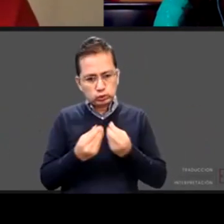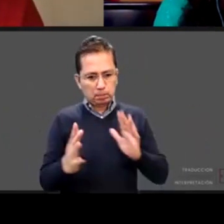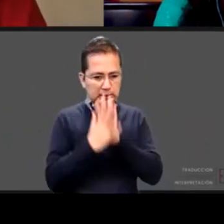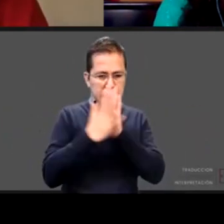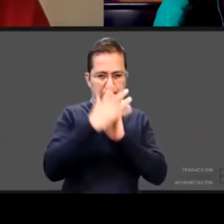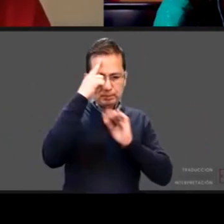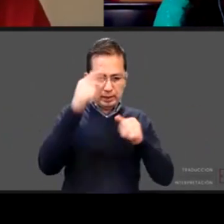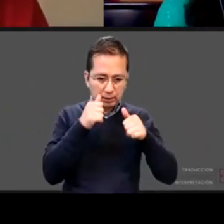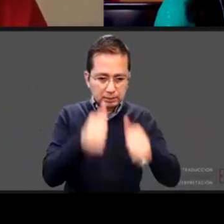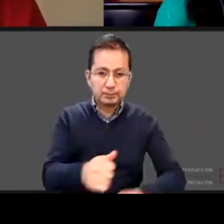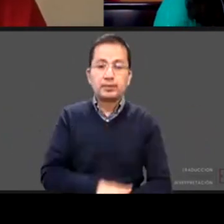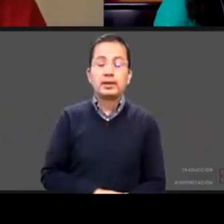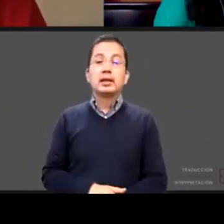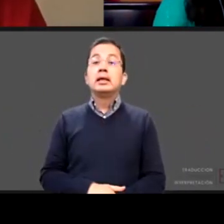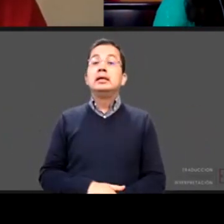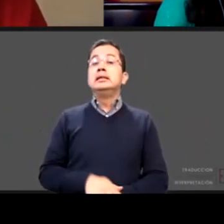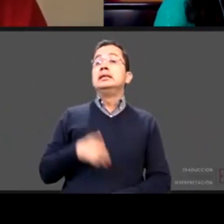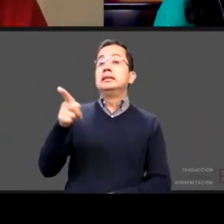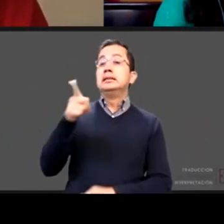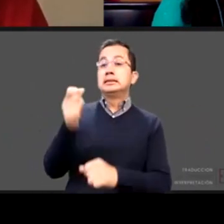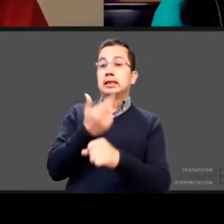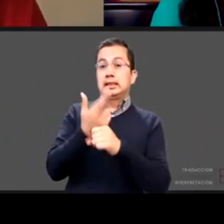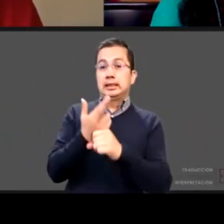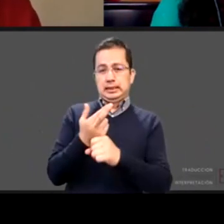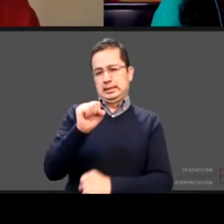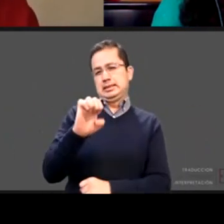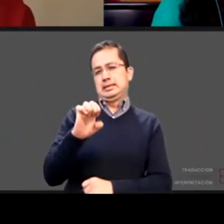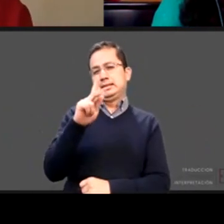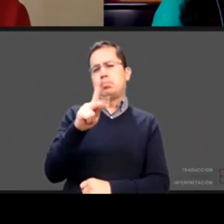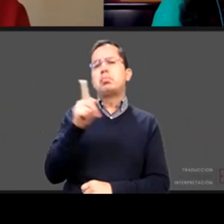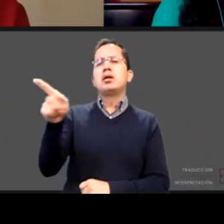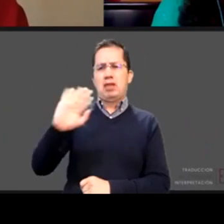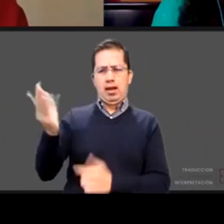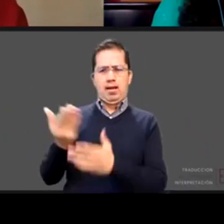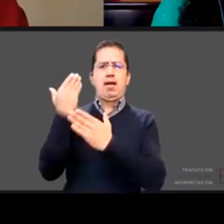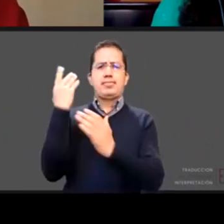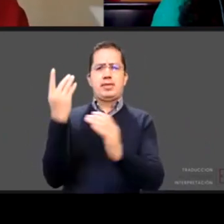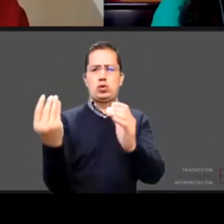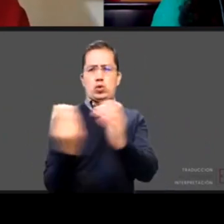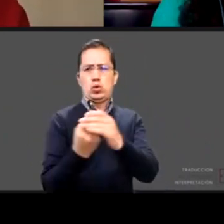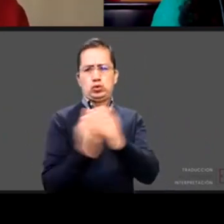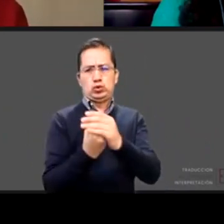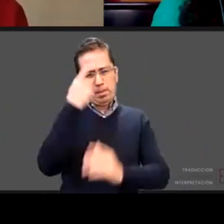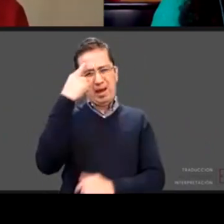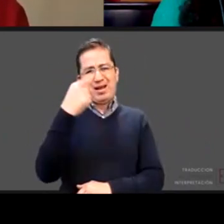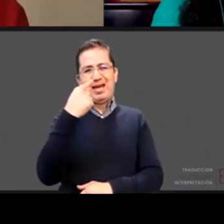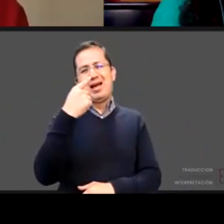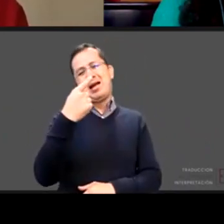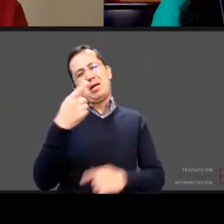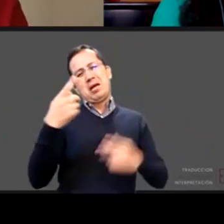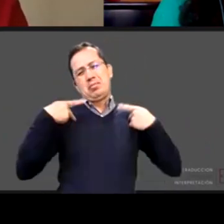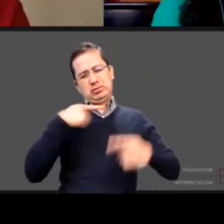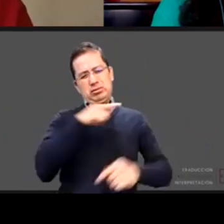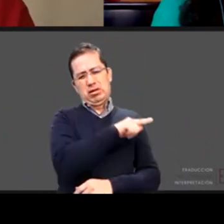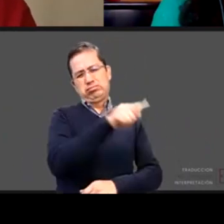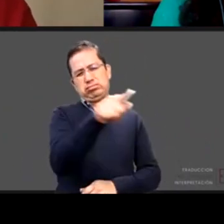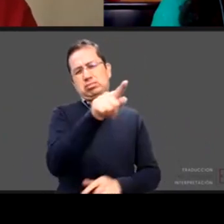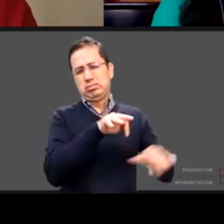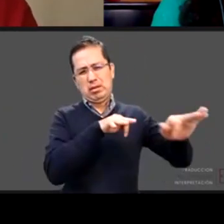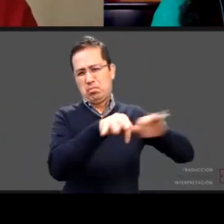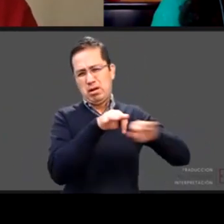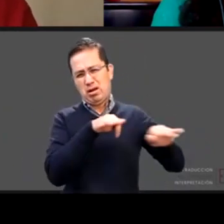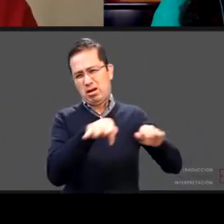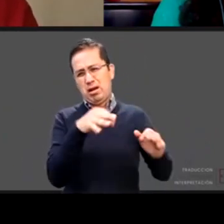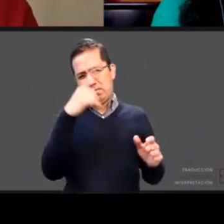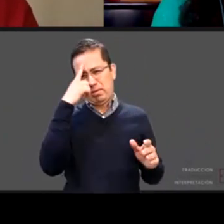formaciones para agentes educativos que están trabajando en los distintos este subsistemas para para